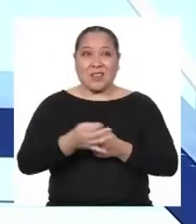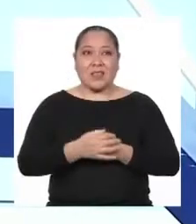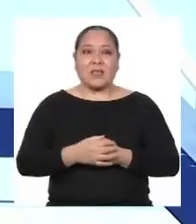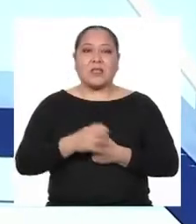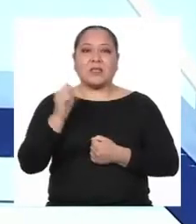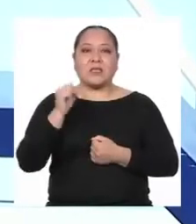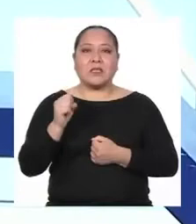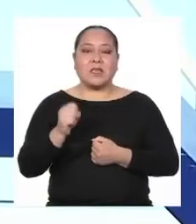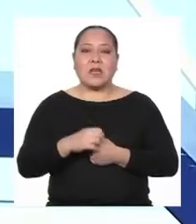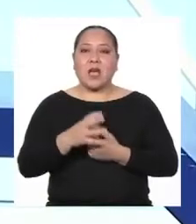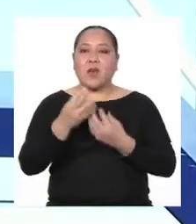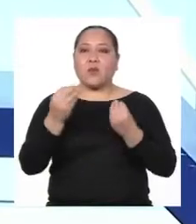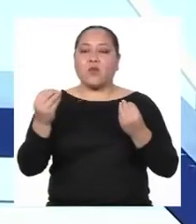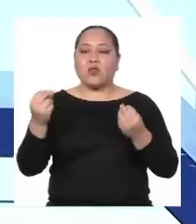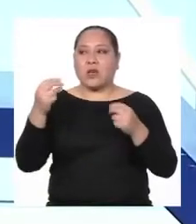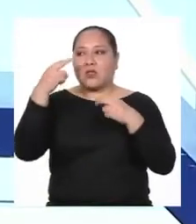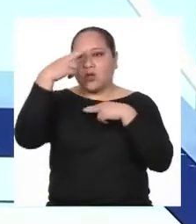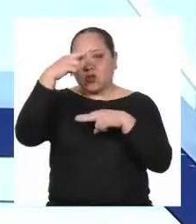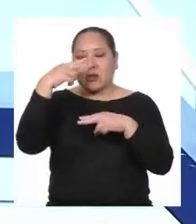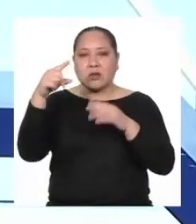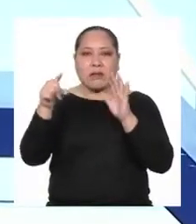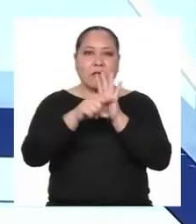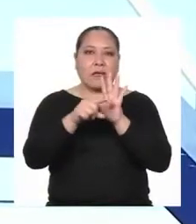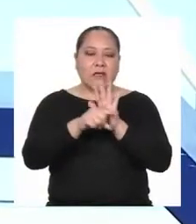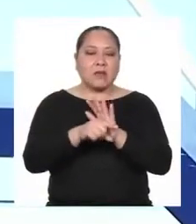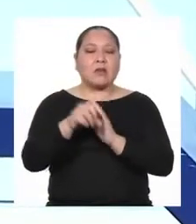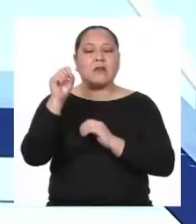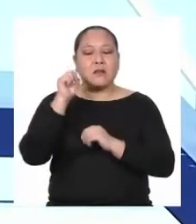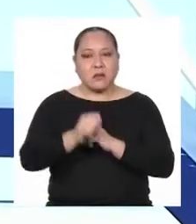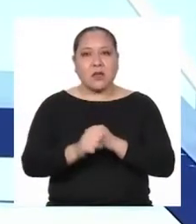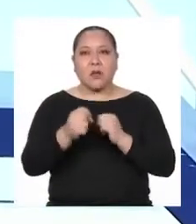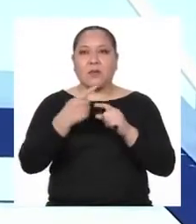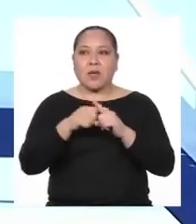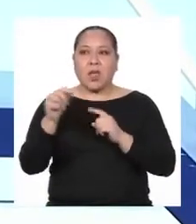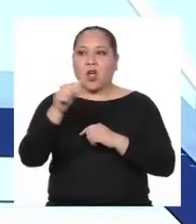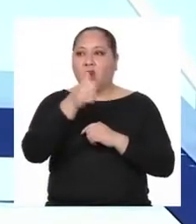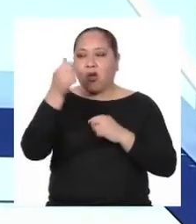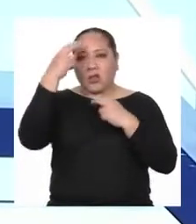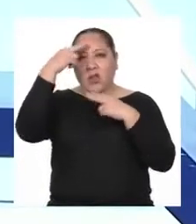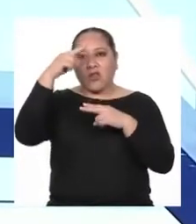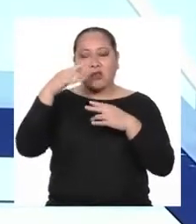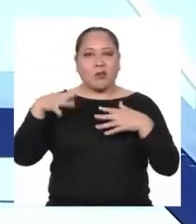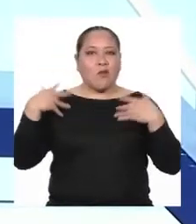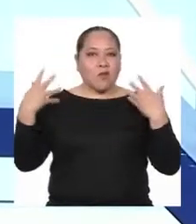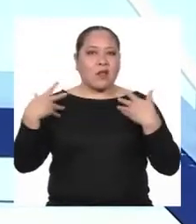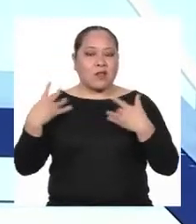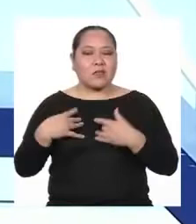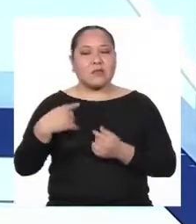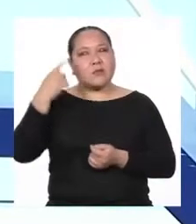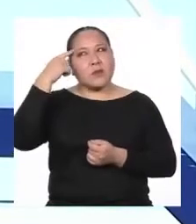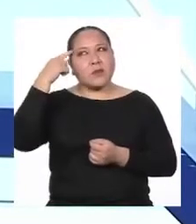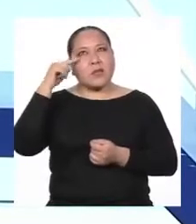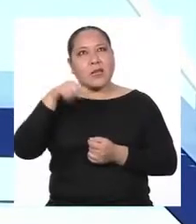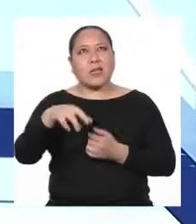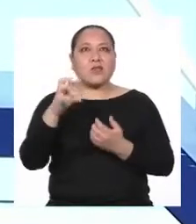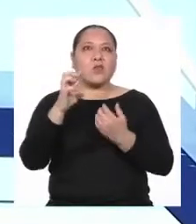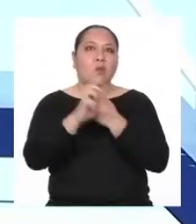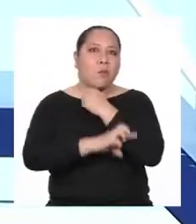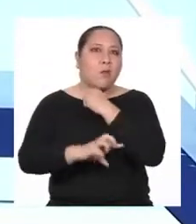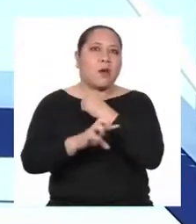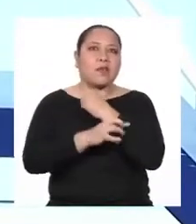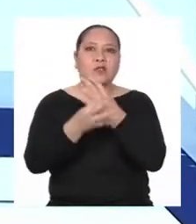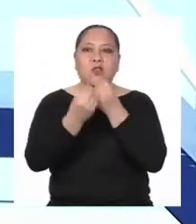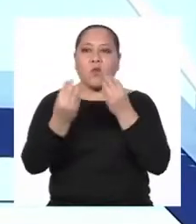Si bien hay un montón de noticias negativas También hay otras que nos ponen felices Y nos hacen pensar que somos un país con